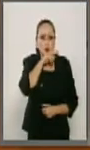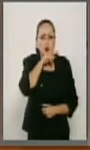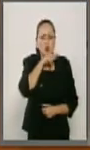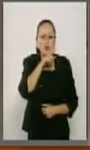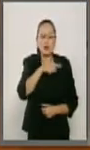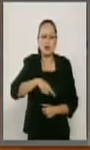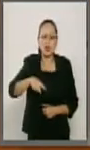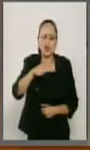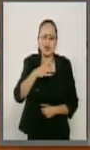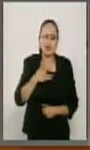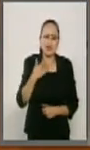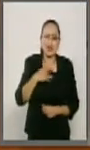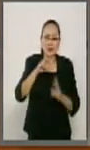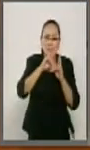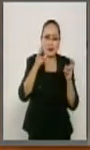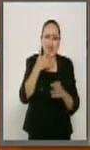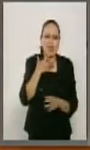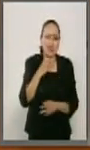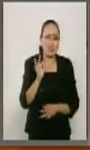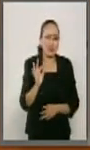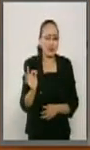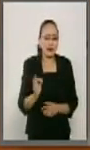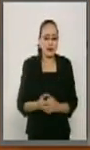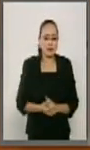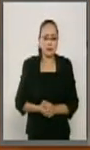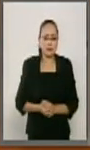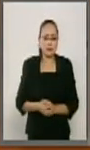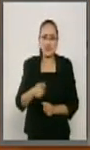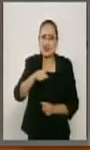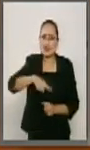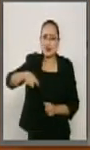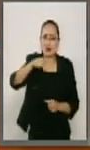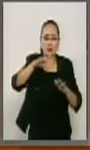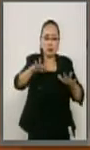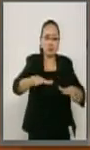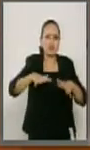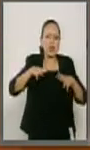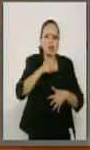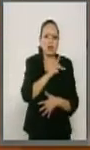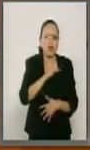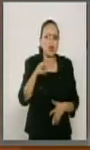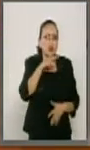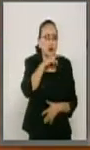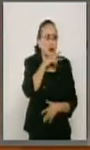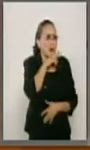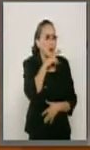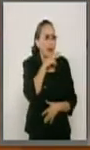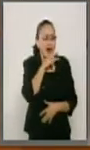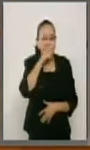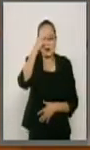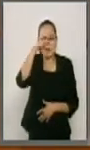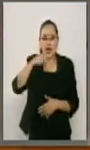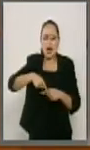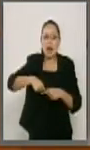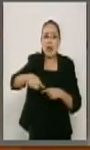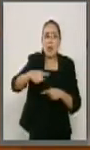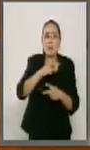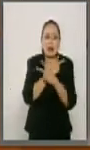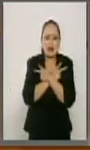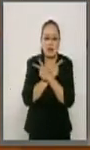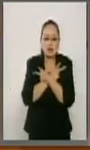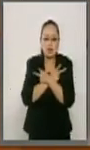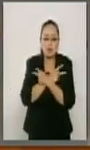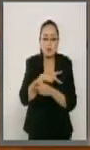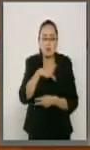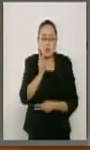la ligera. Se puede oír aquí el alboroto que hay, todos preocupados ya por salir de fin de año, en lugar de